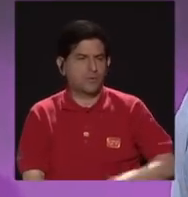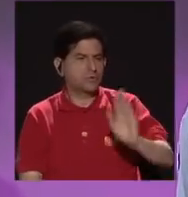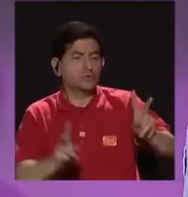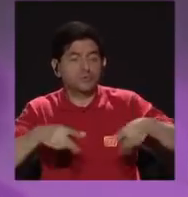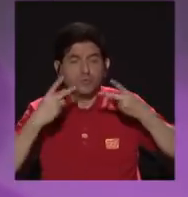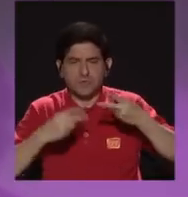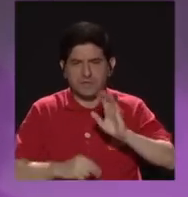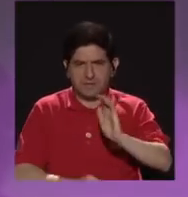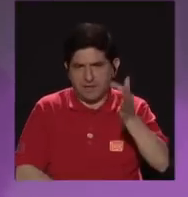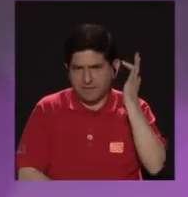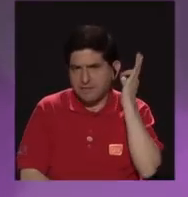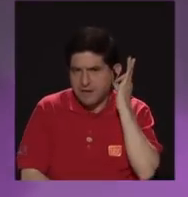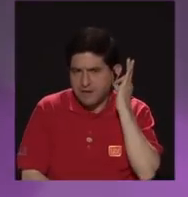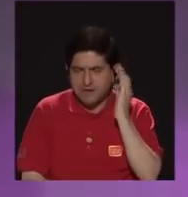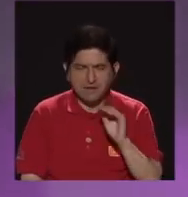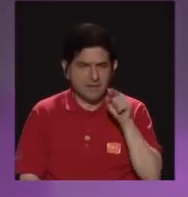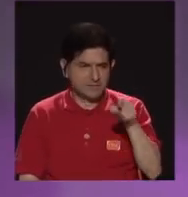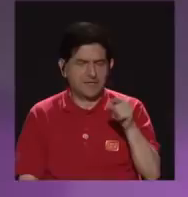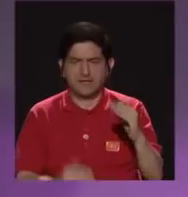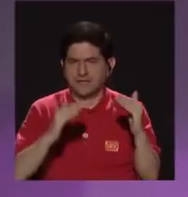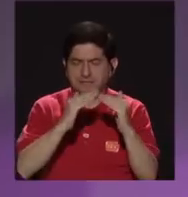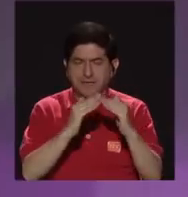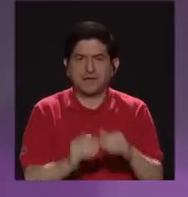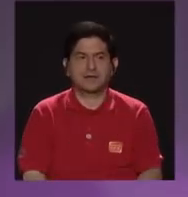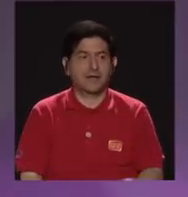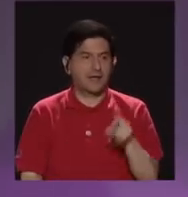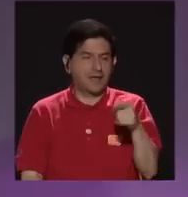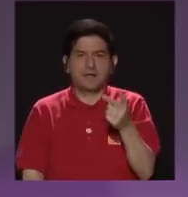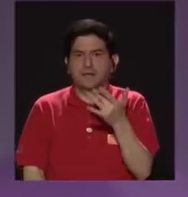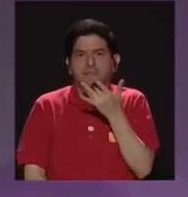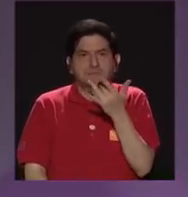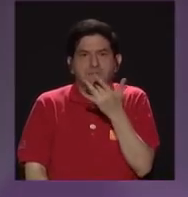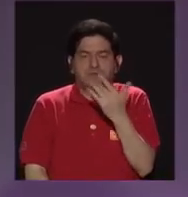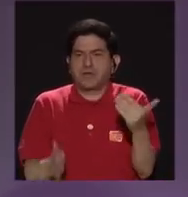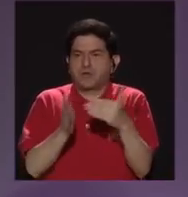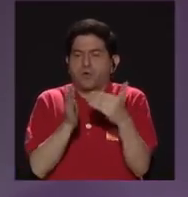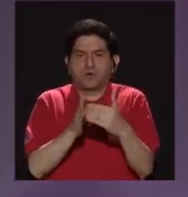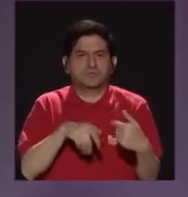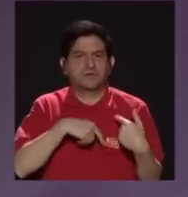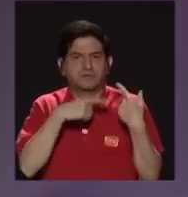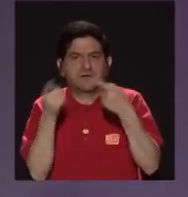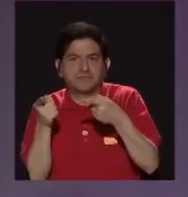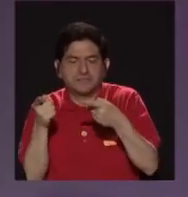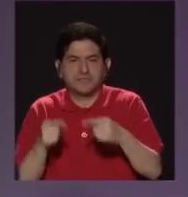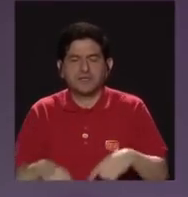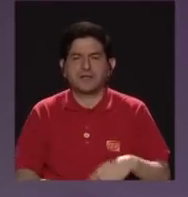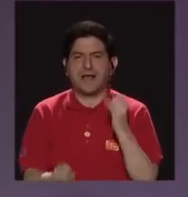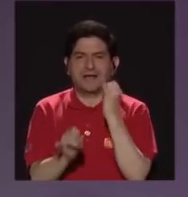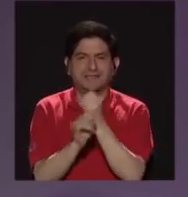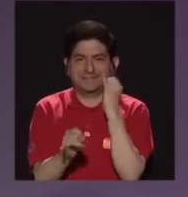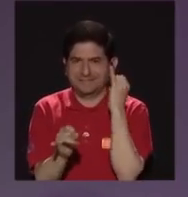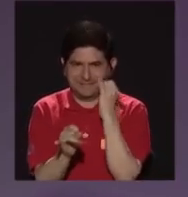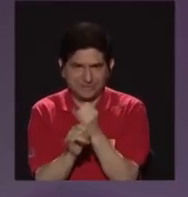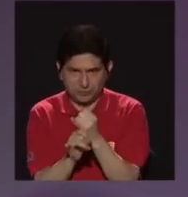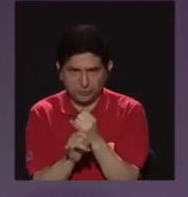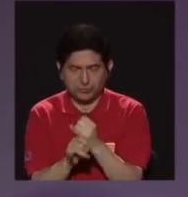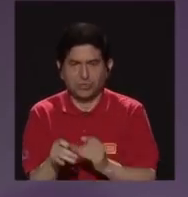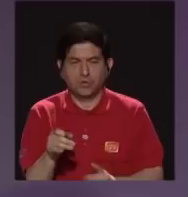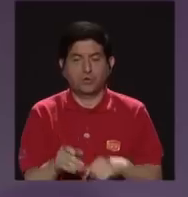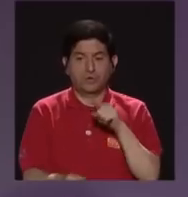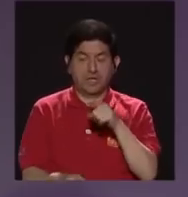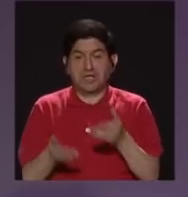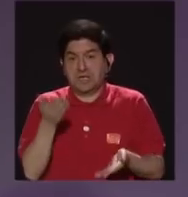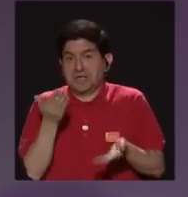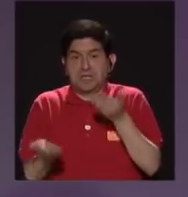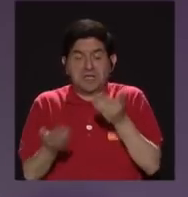niñas en sus hogares de origen para que desearan volver a una institución que después de todo